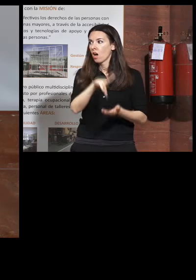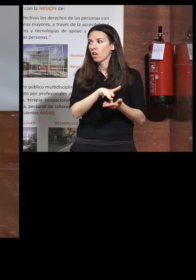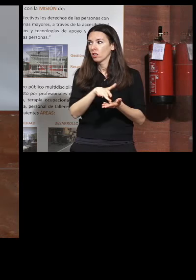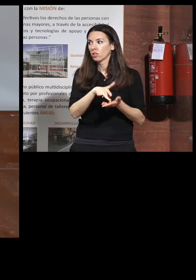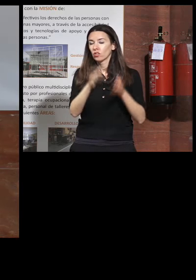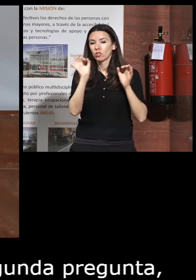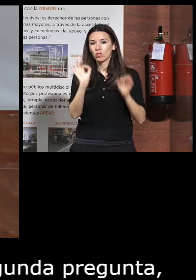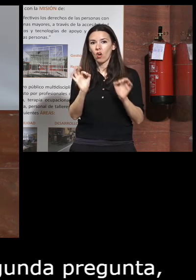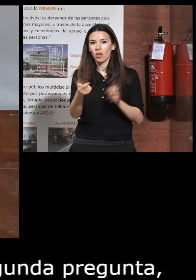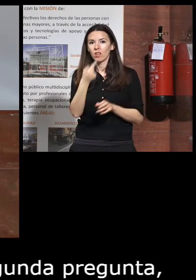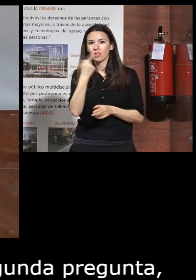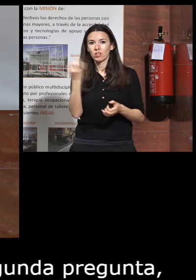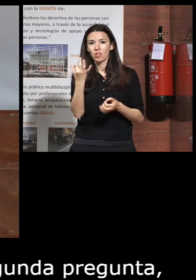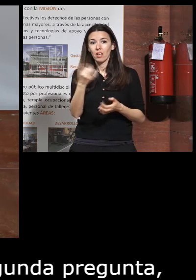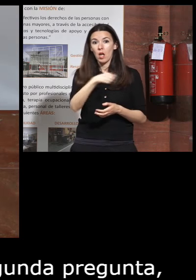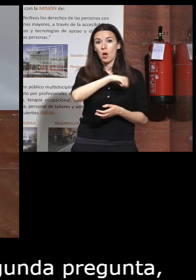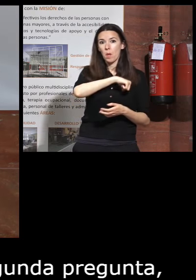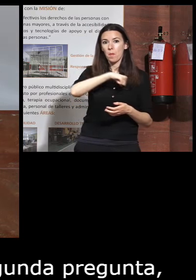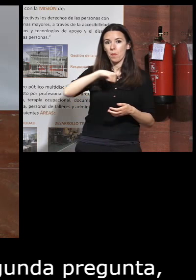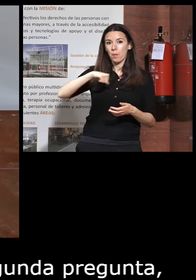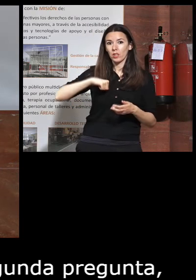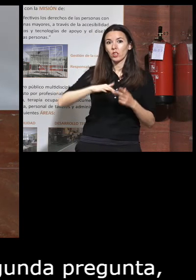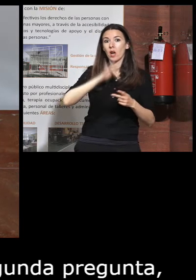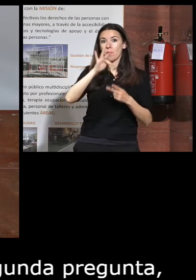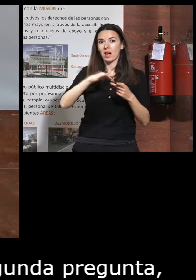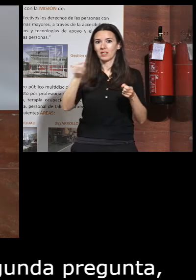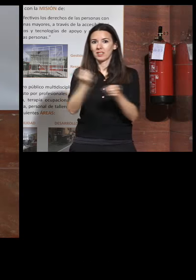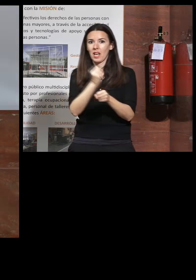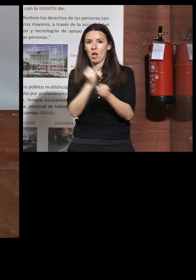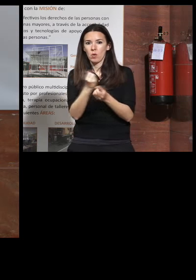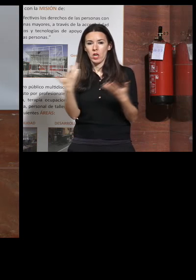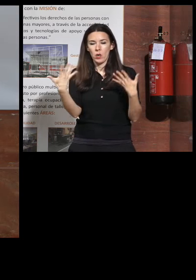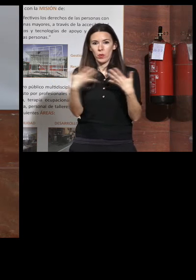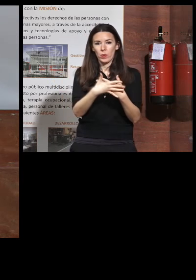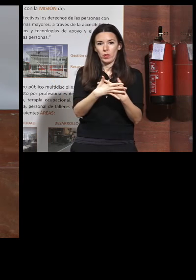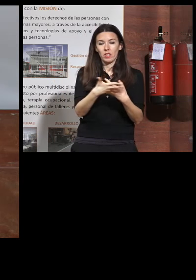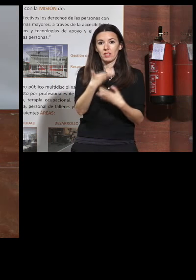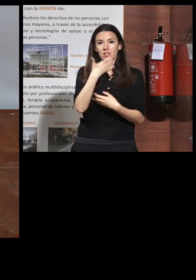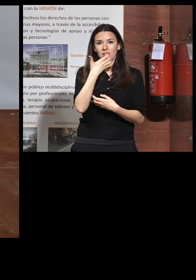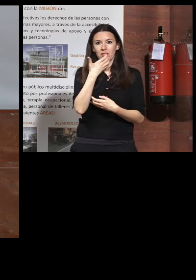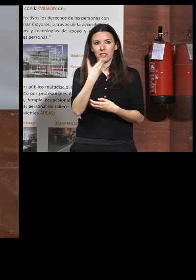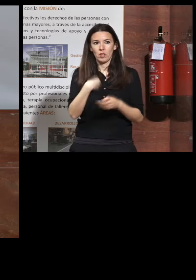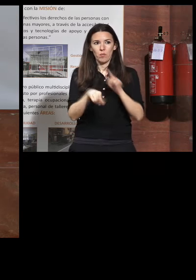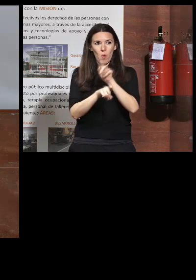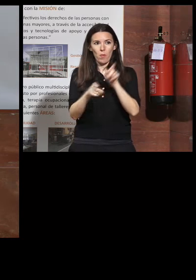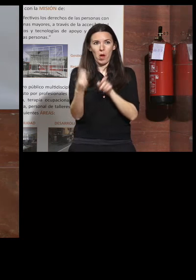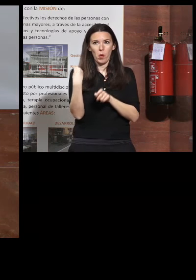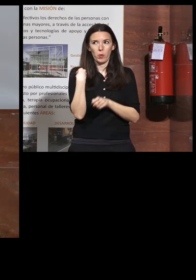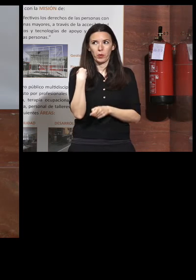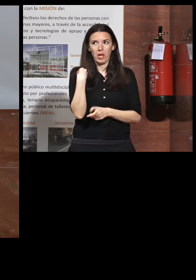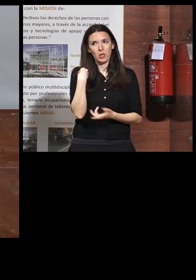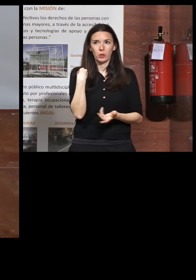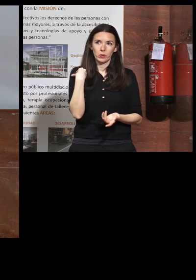habéis dicho que como que lo personal y lo y lo laboral se mezcla tanto que si yo me hiciera a la pregunta pues saldría